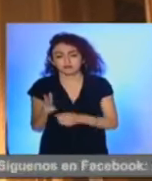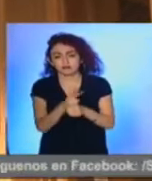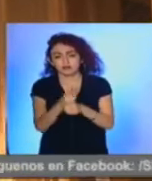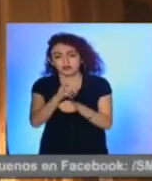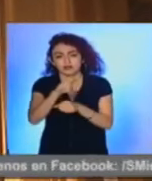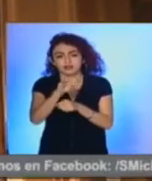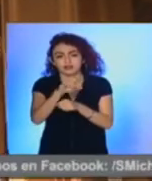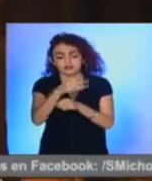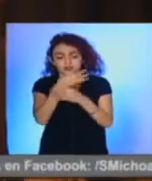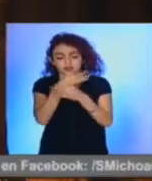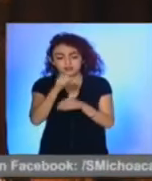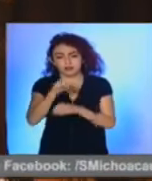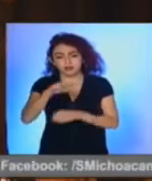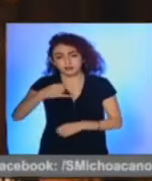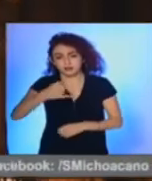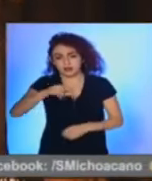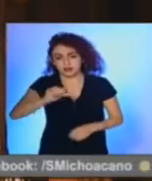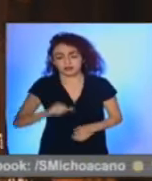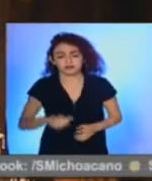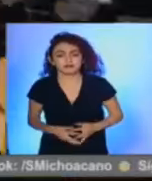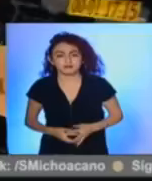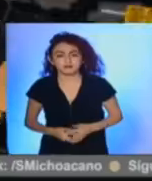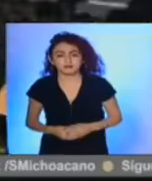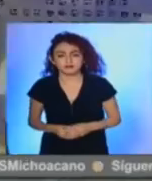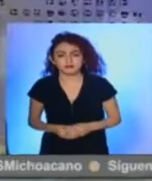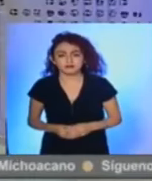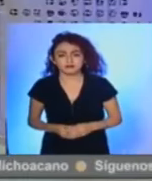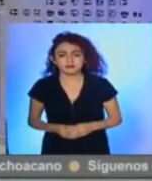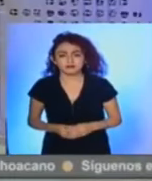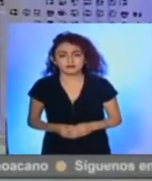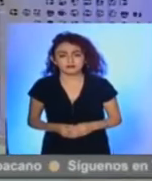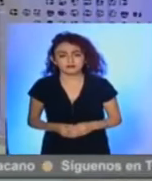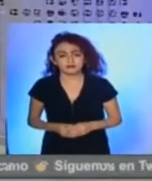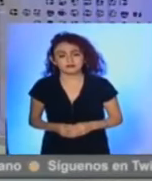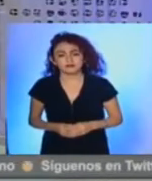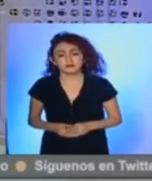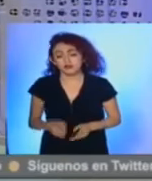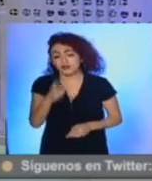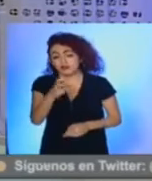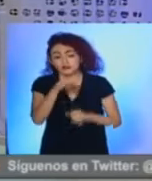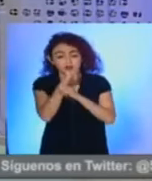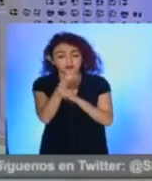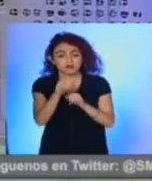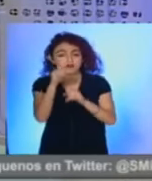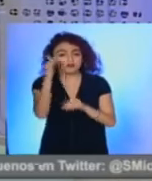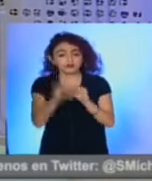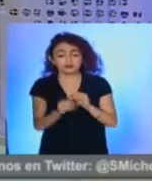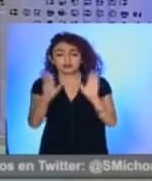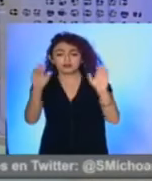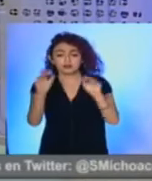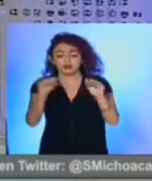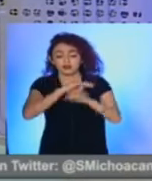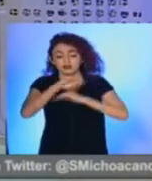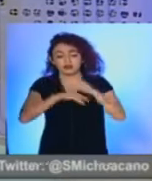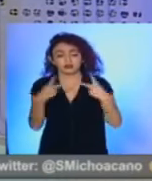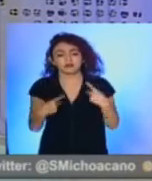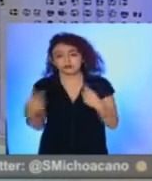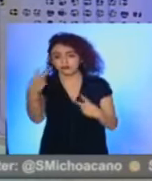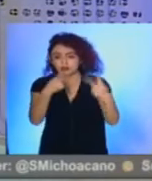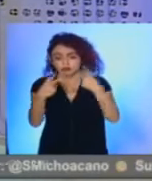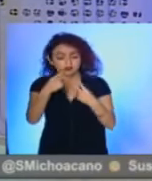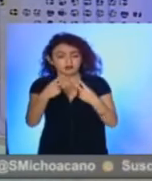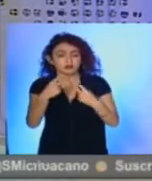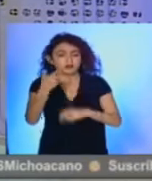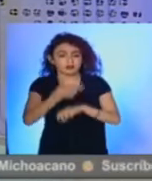imágenes de Francisco, reportó Mayra Hurtado. Y con esta información nos despedimos de las personas que nos